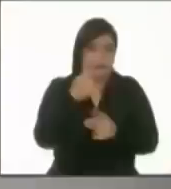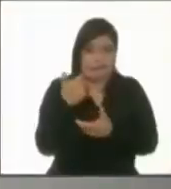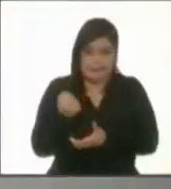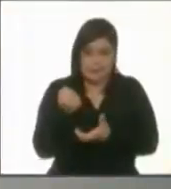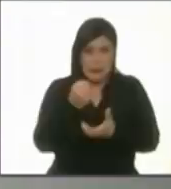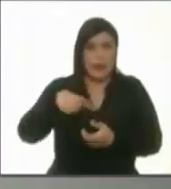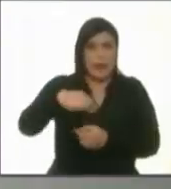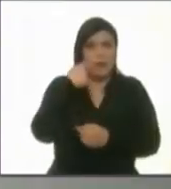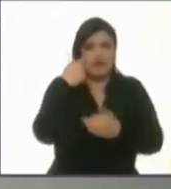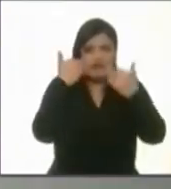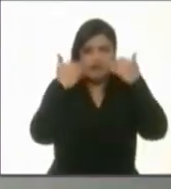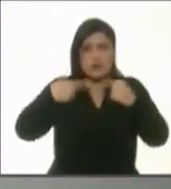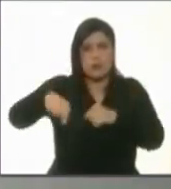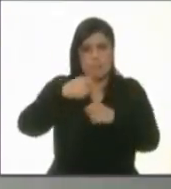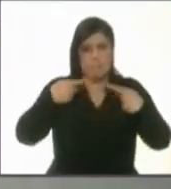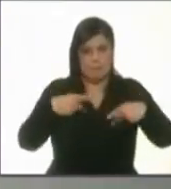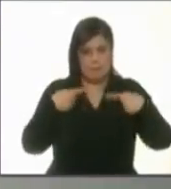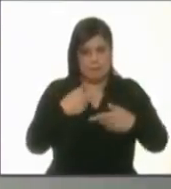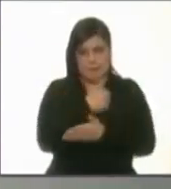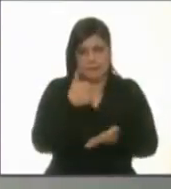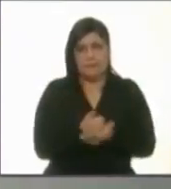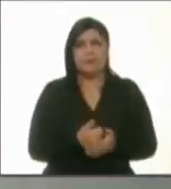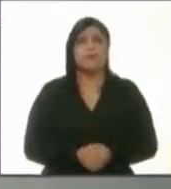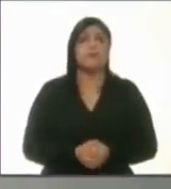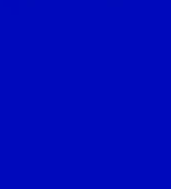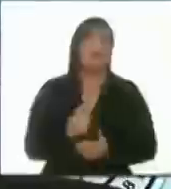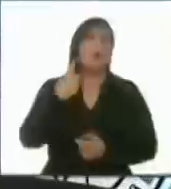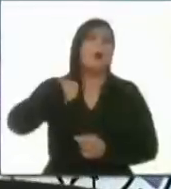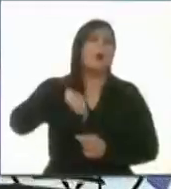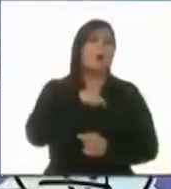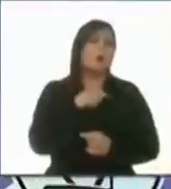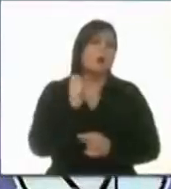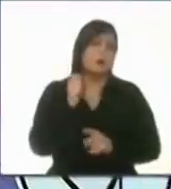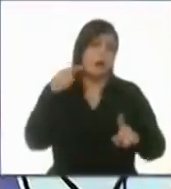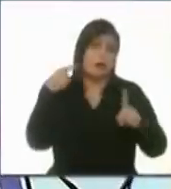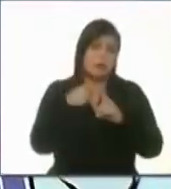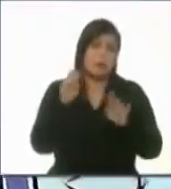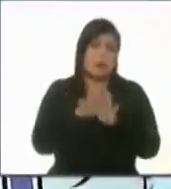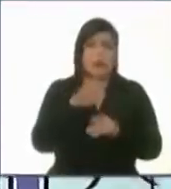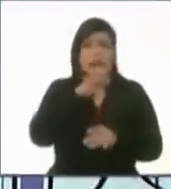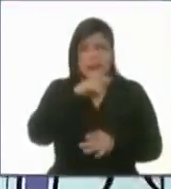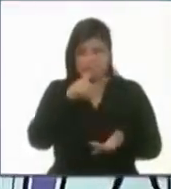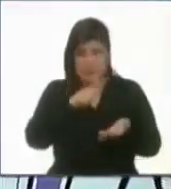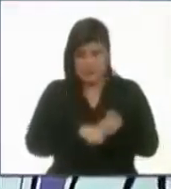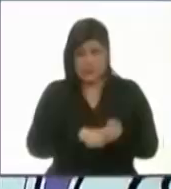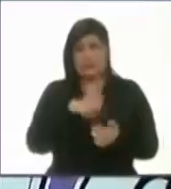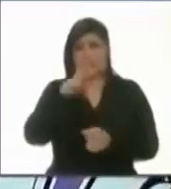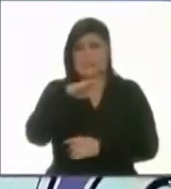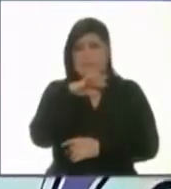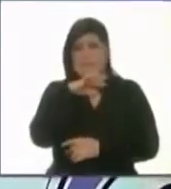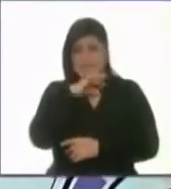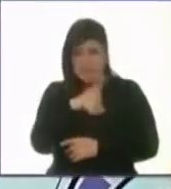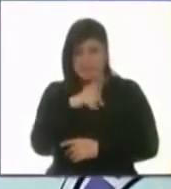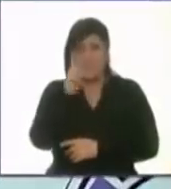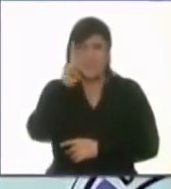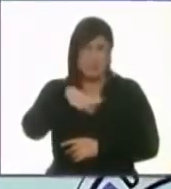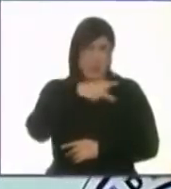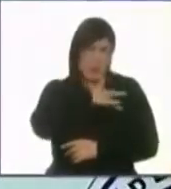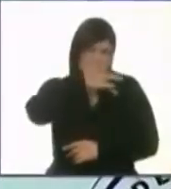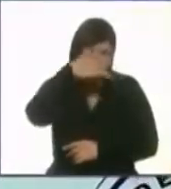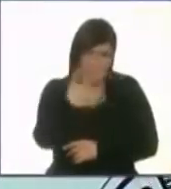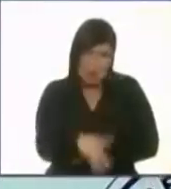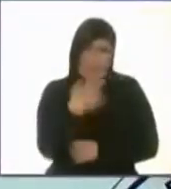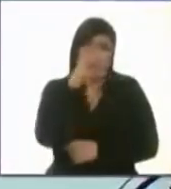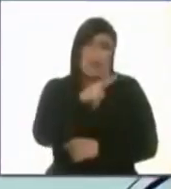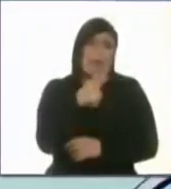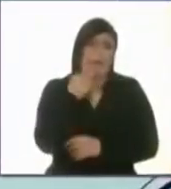Juan Manuel, cuando hablamos de corrupción es reconocer que la corrupción duele, la corrupción nos hace